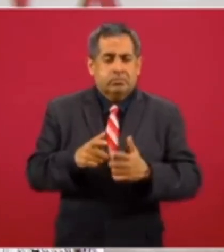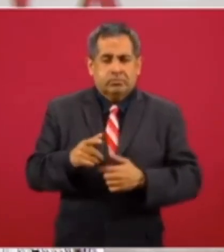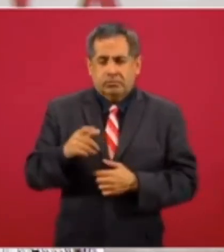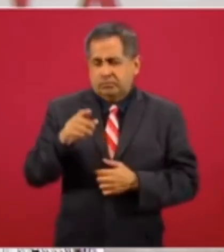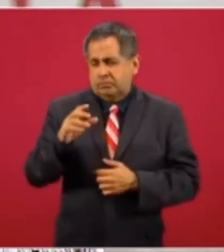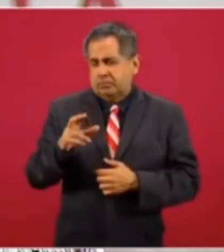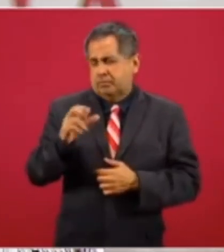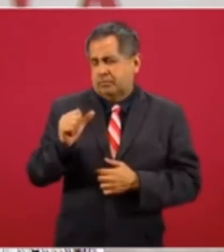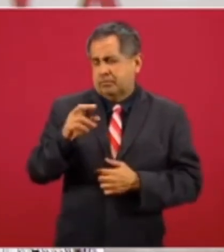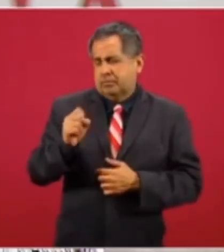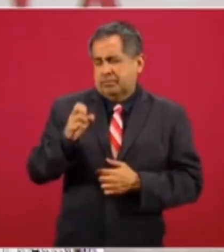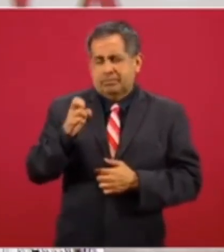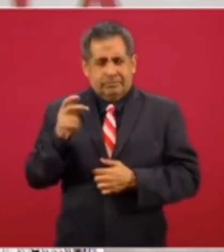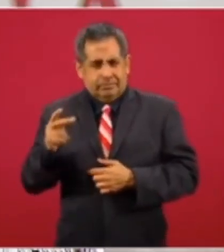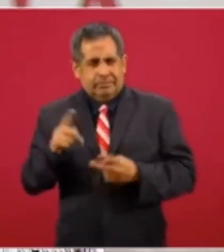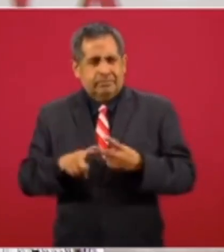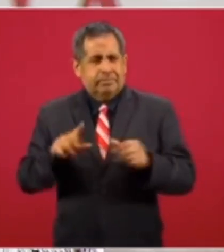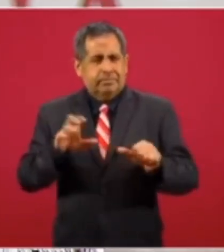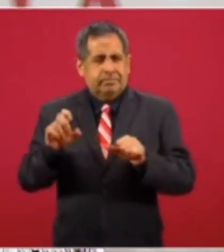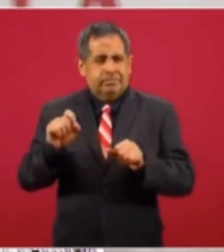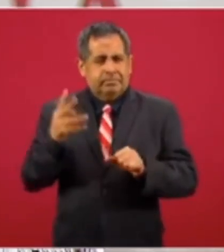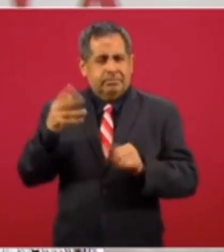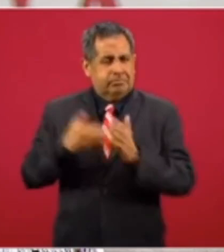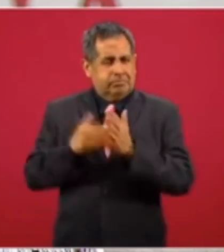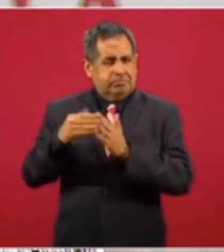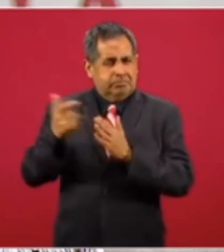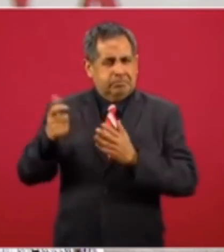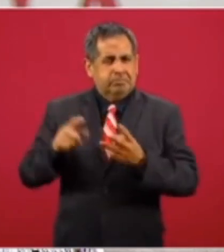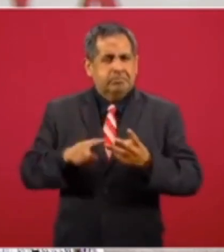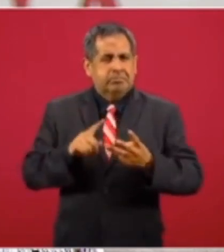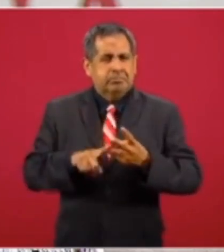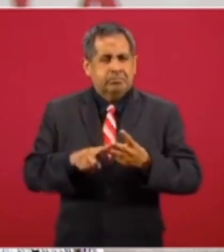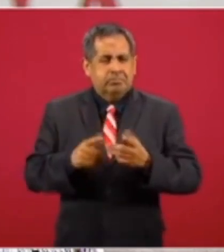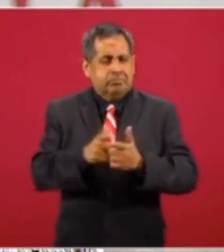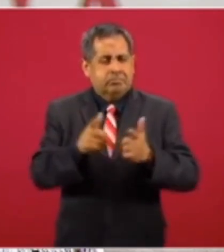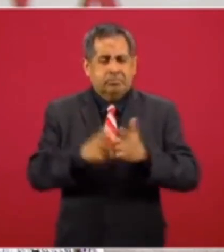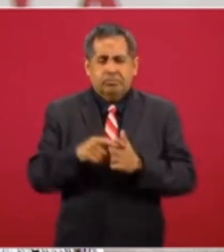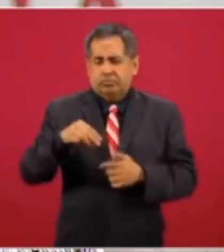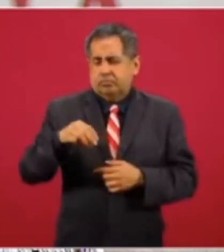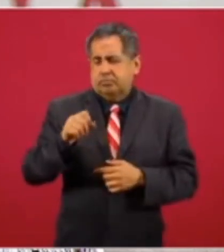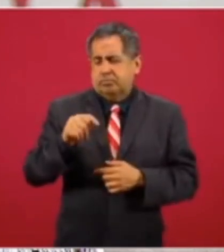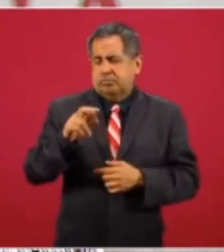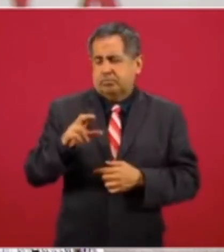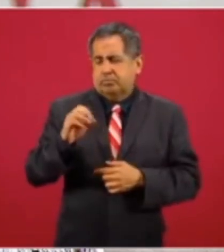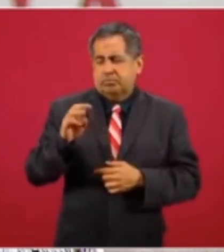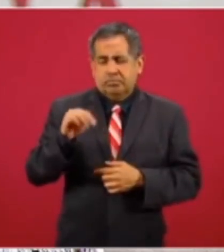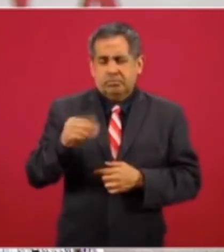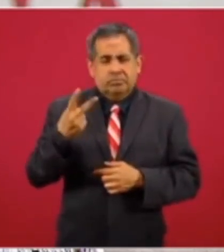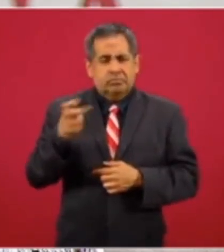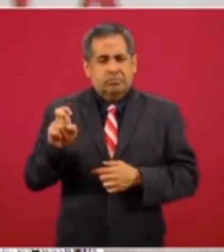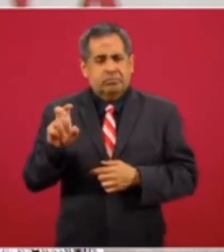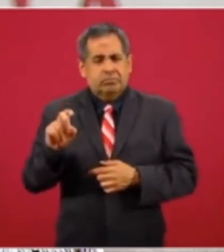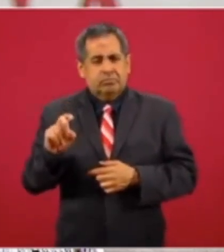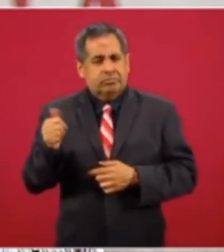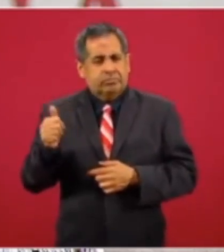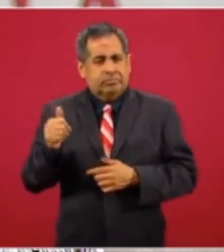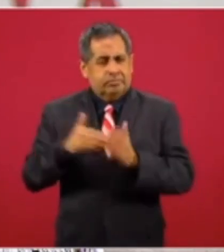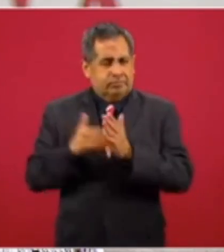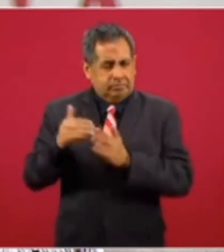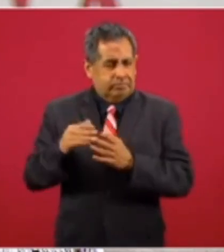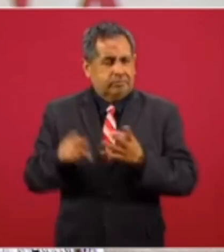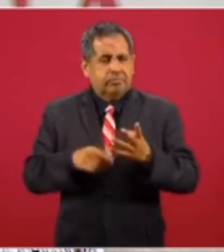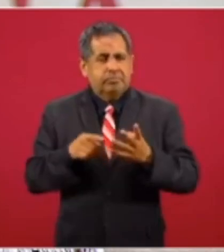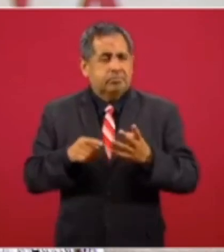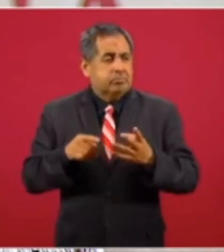carcep seiscientos veinticuatro millones grupo master con doscientos treinta y seis millones